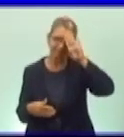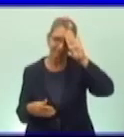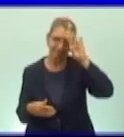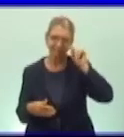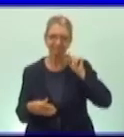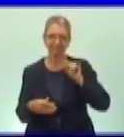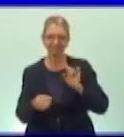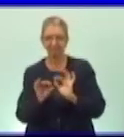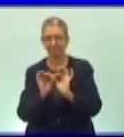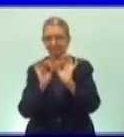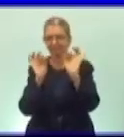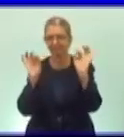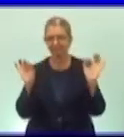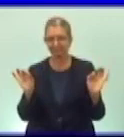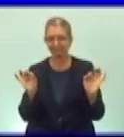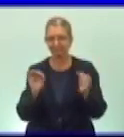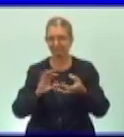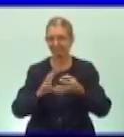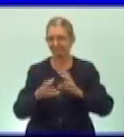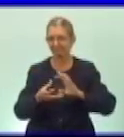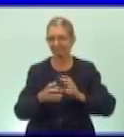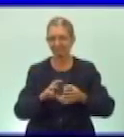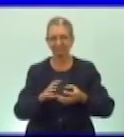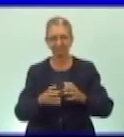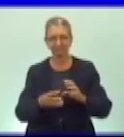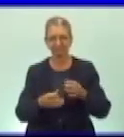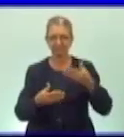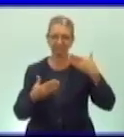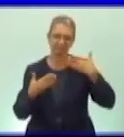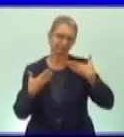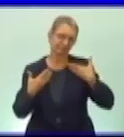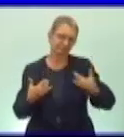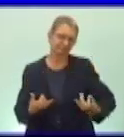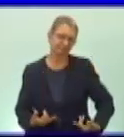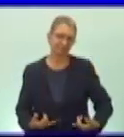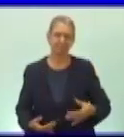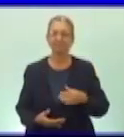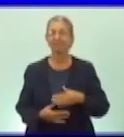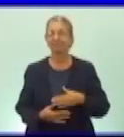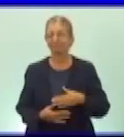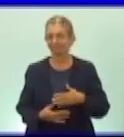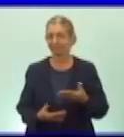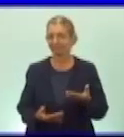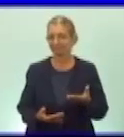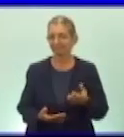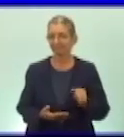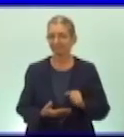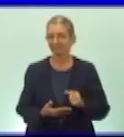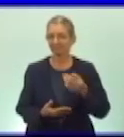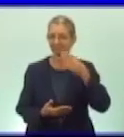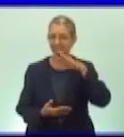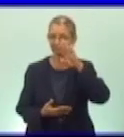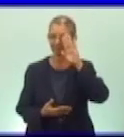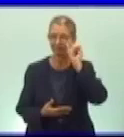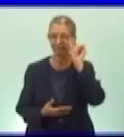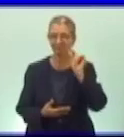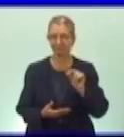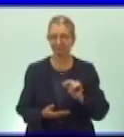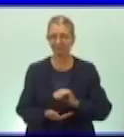que es esencial en la conformación de su identidad como